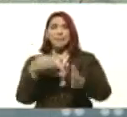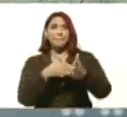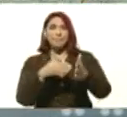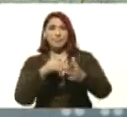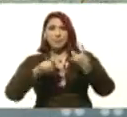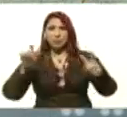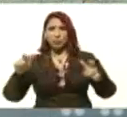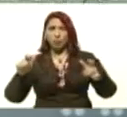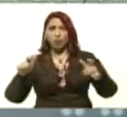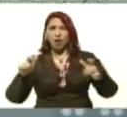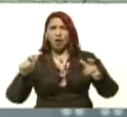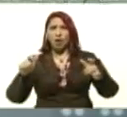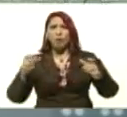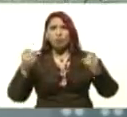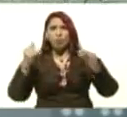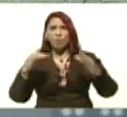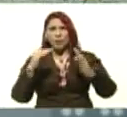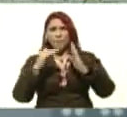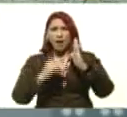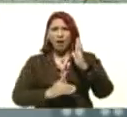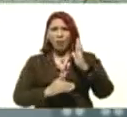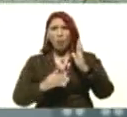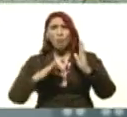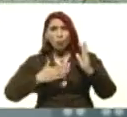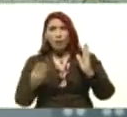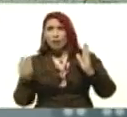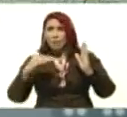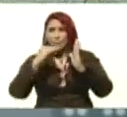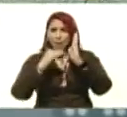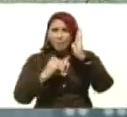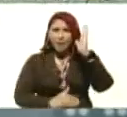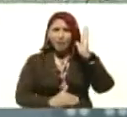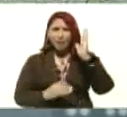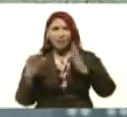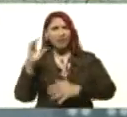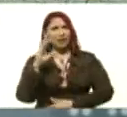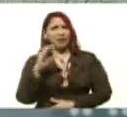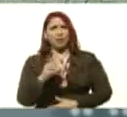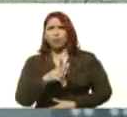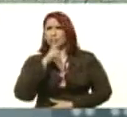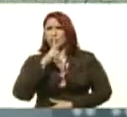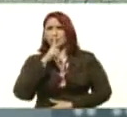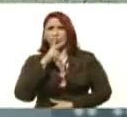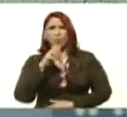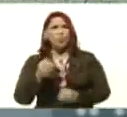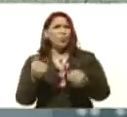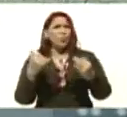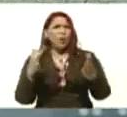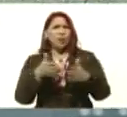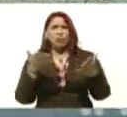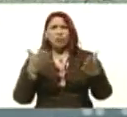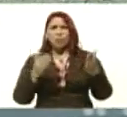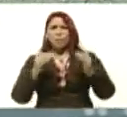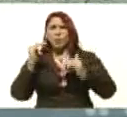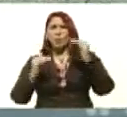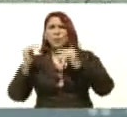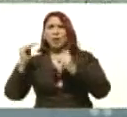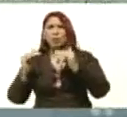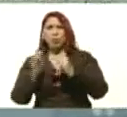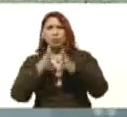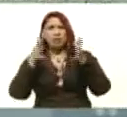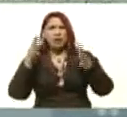pero pudiera estar mucho más si no es por la Gran Caracas. ¿Cuánto es el promedio de la Gran Caracas en este momento?